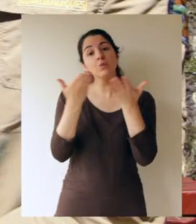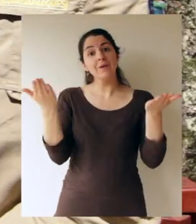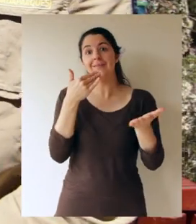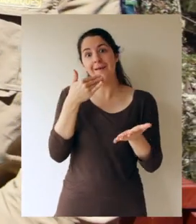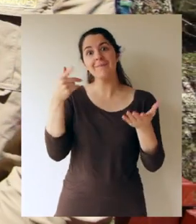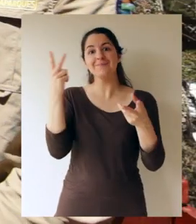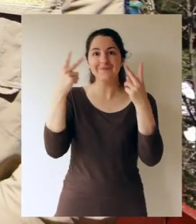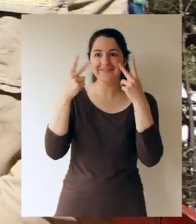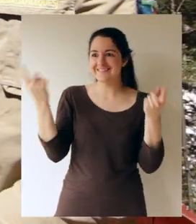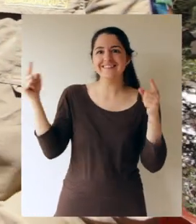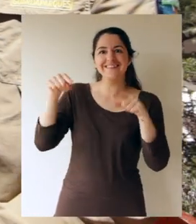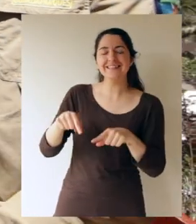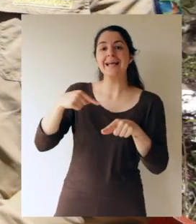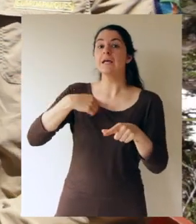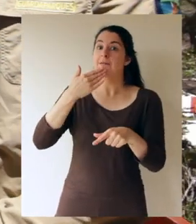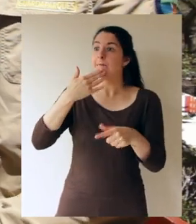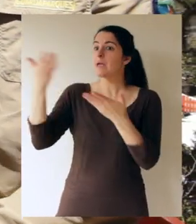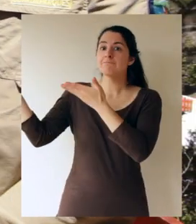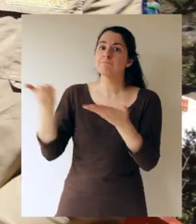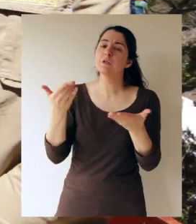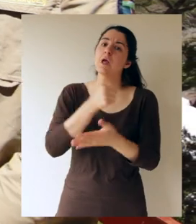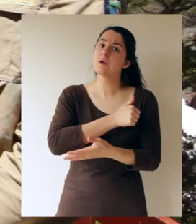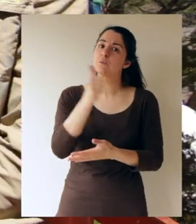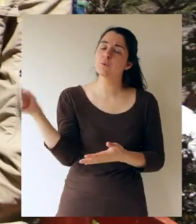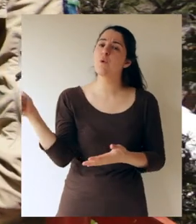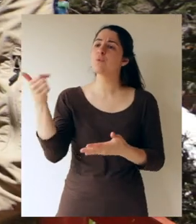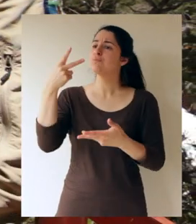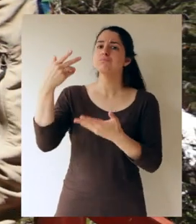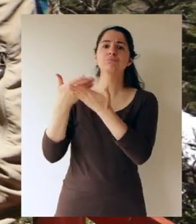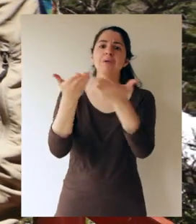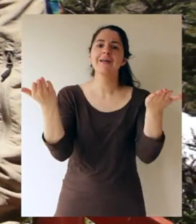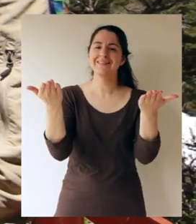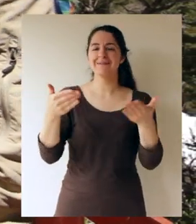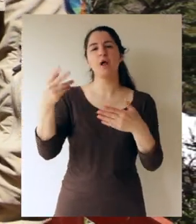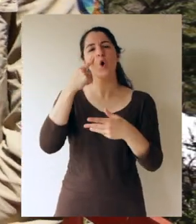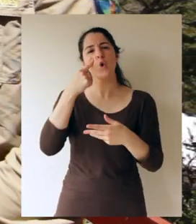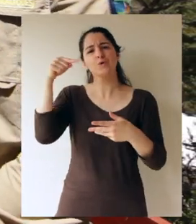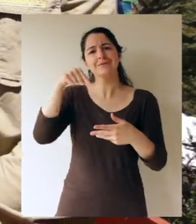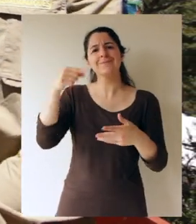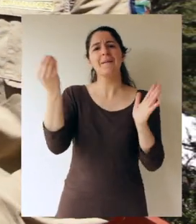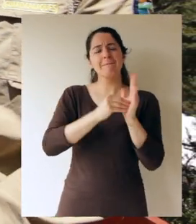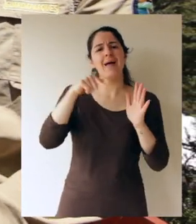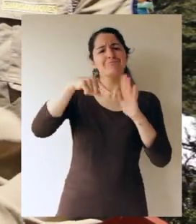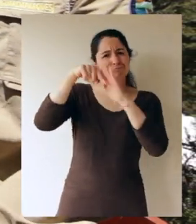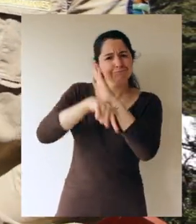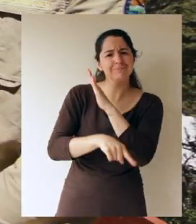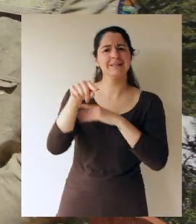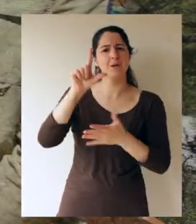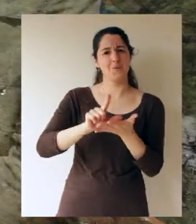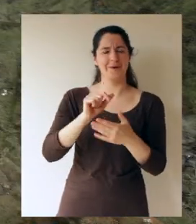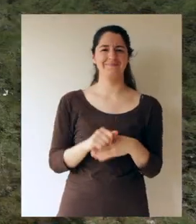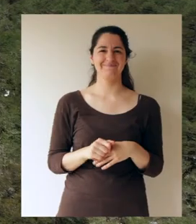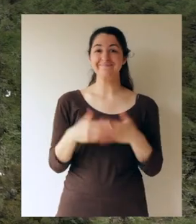por poder visitarnos, les dejo la invitación hecha a todos ustedes para que vengan a conocer igual más interiormente esta reserva.